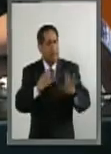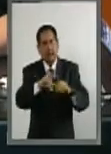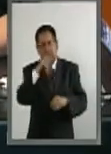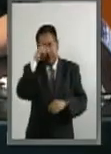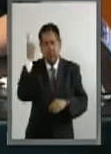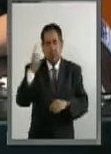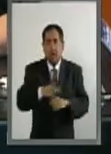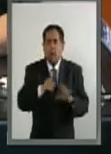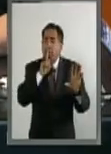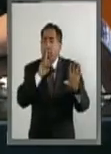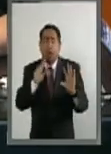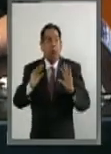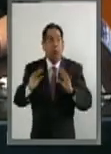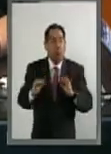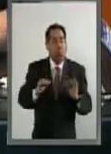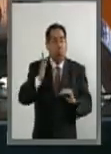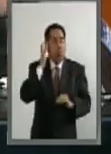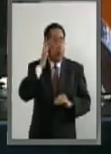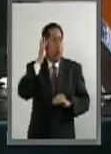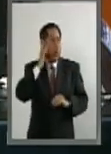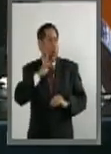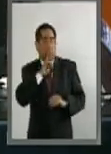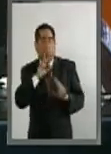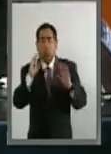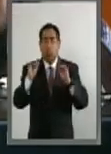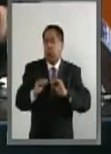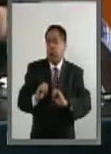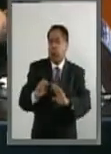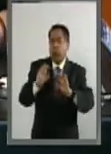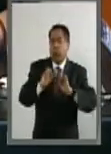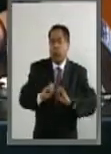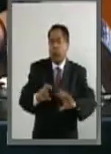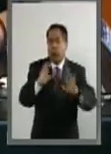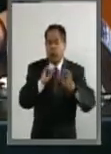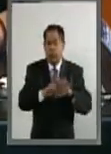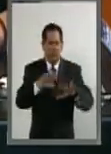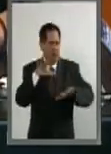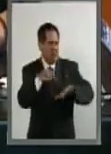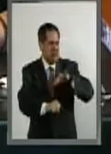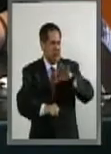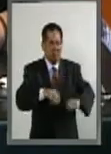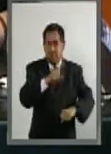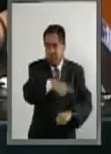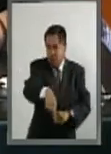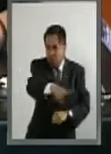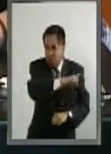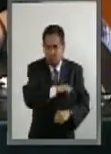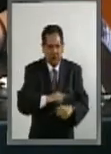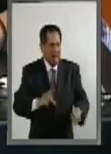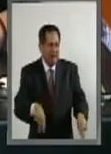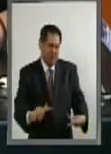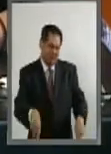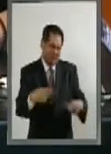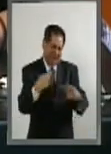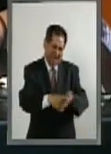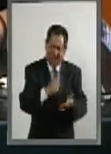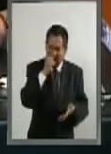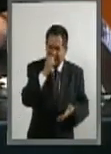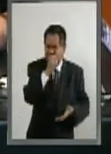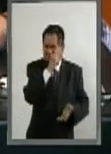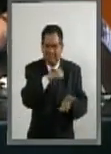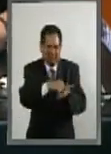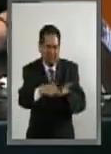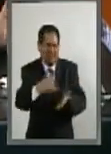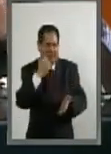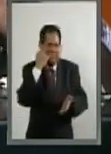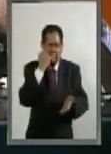quedarse calladito, no decir nada, dejar que pasen, dejar que se adueñen, dejar que vendan tachas y más tachas en los